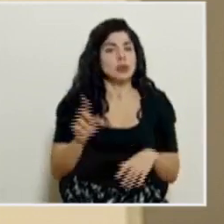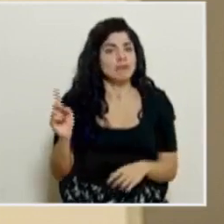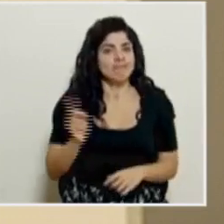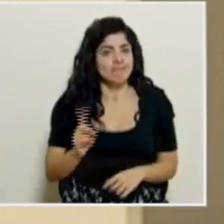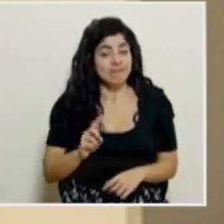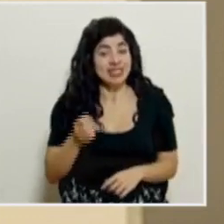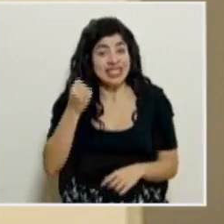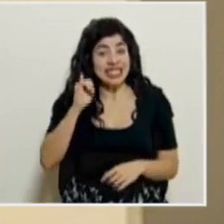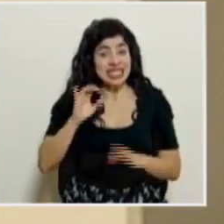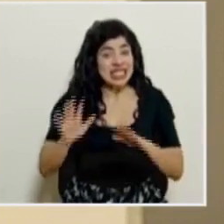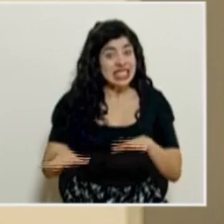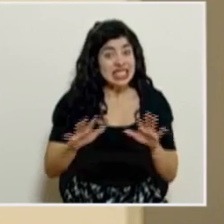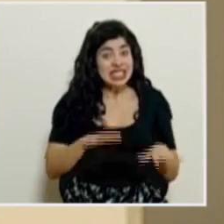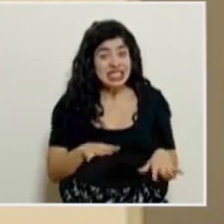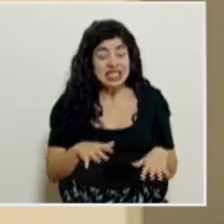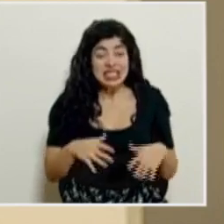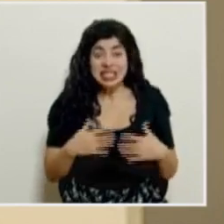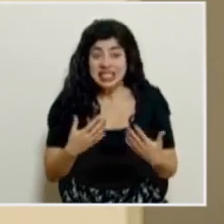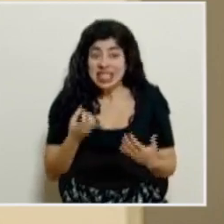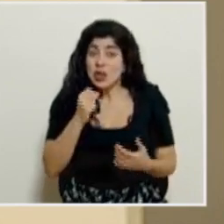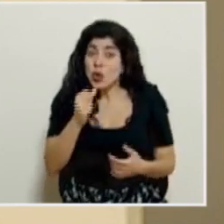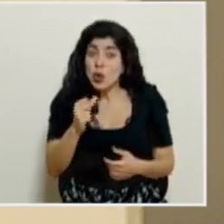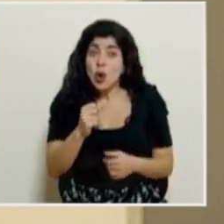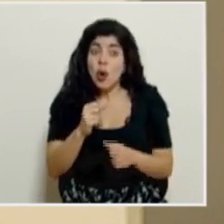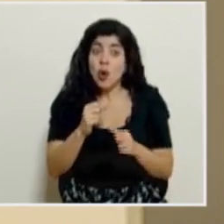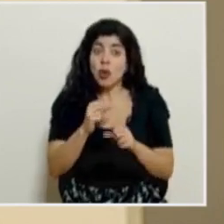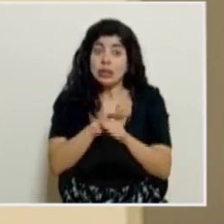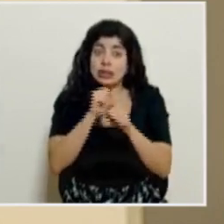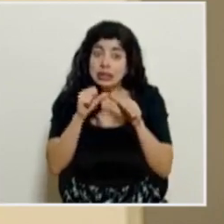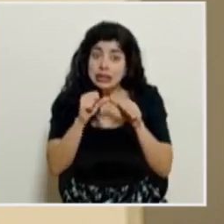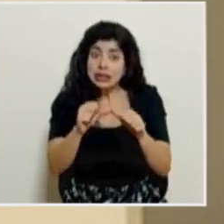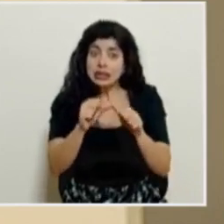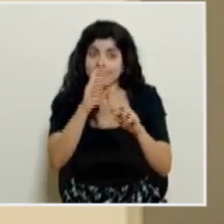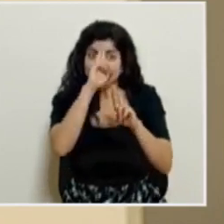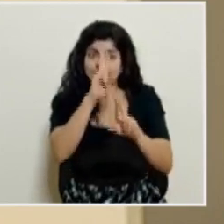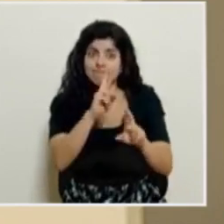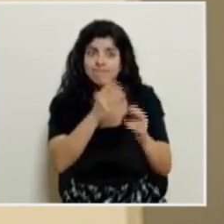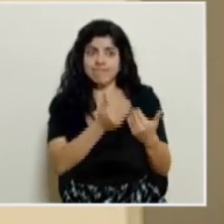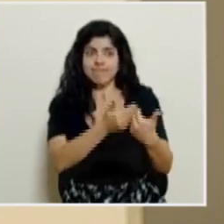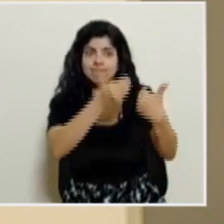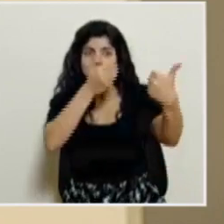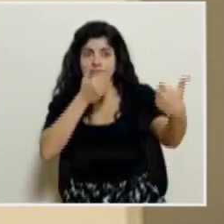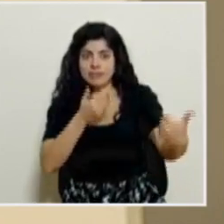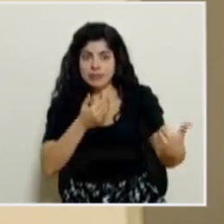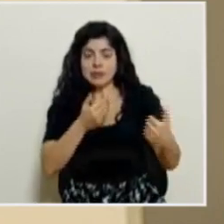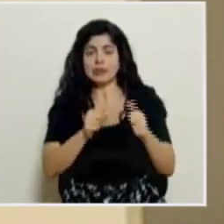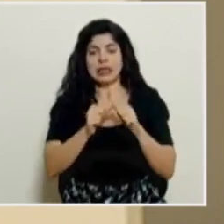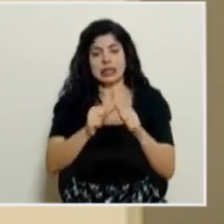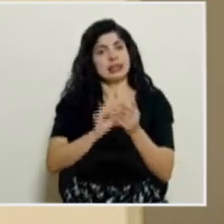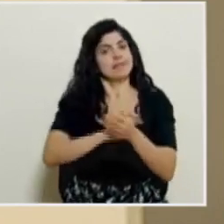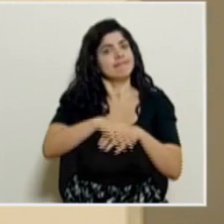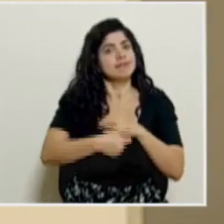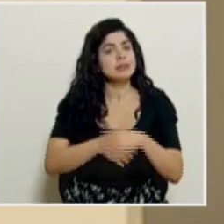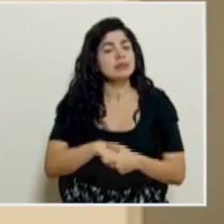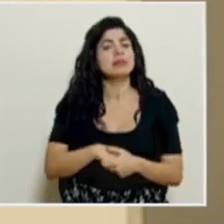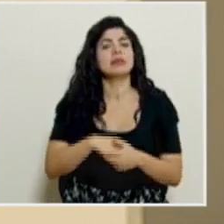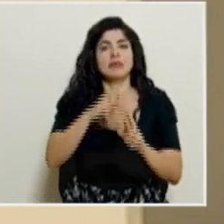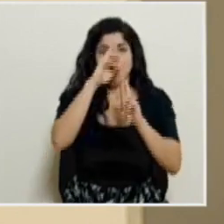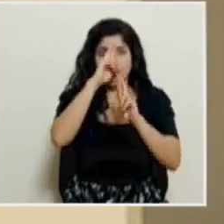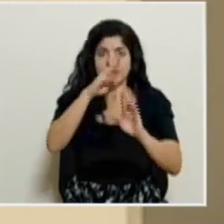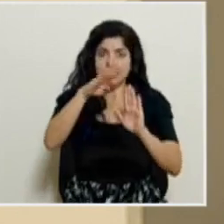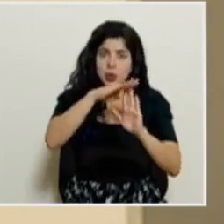la guardia y no mantenemos las medidas de distanciamiento, el lavado de manos, los